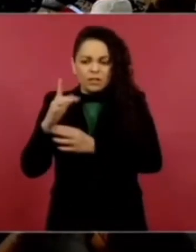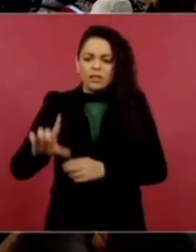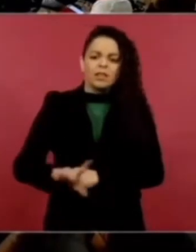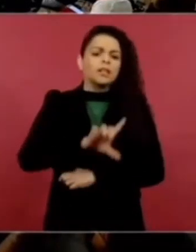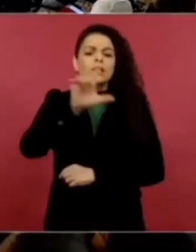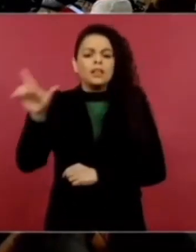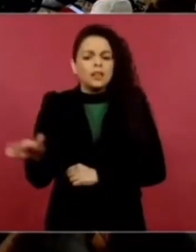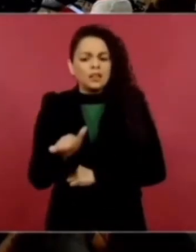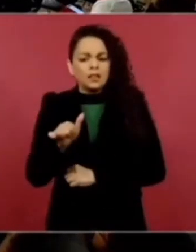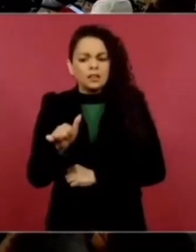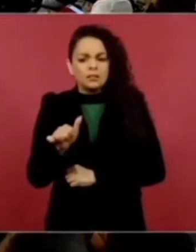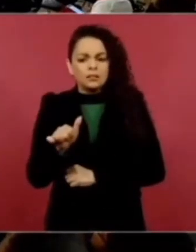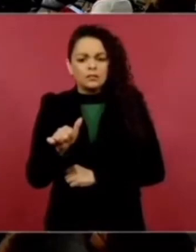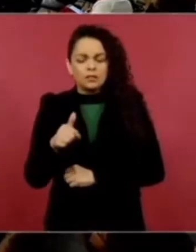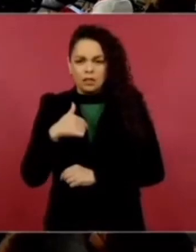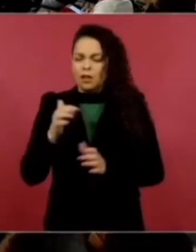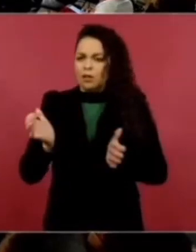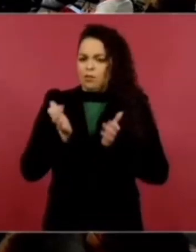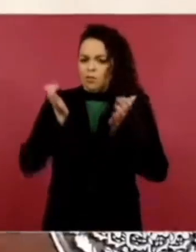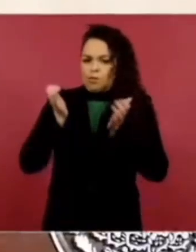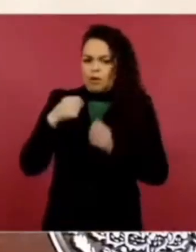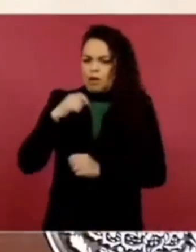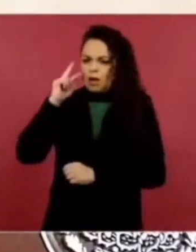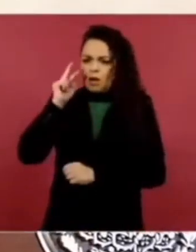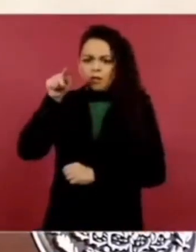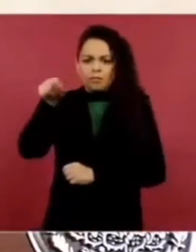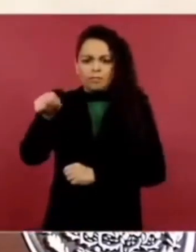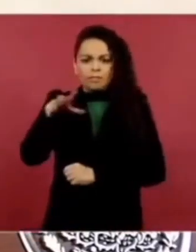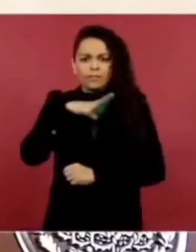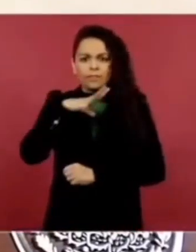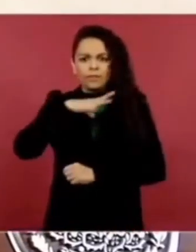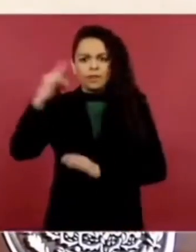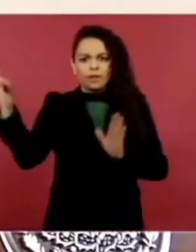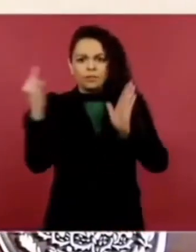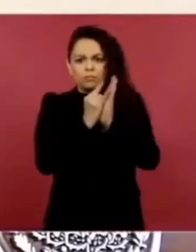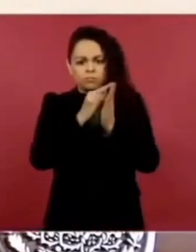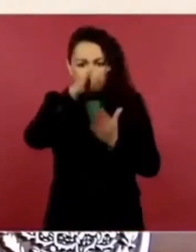apareció un artículo de Riva Palacio